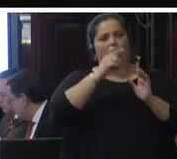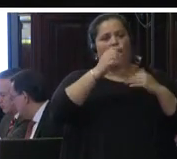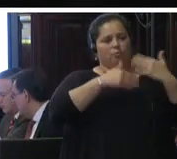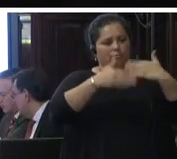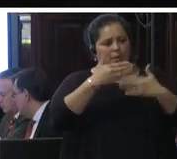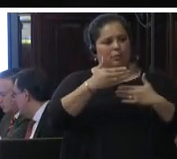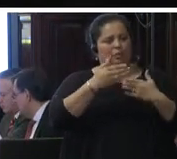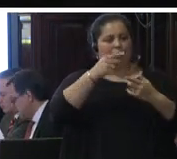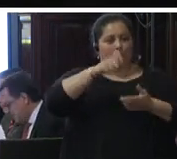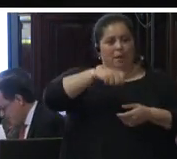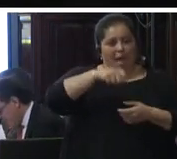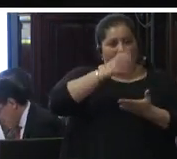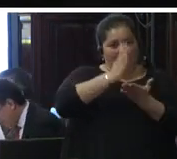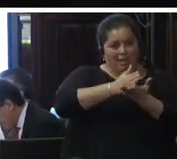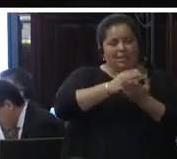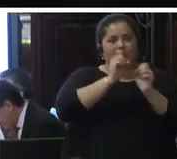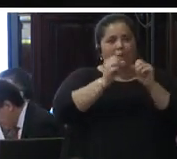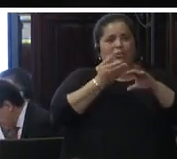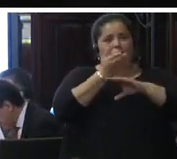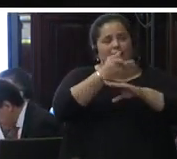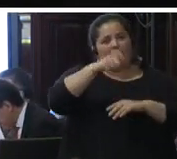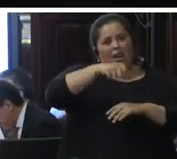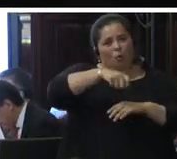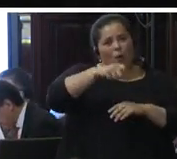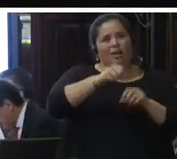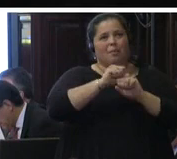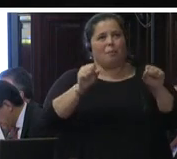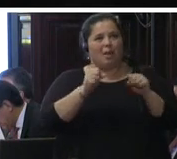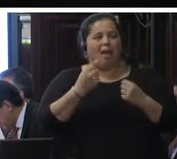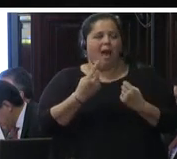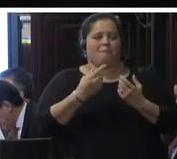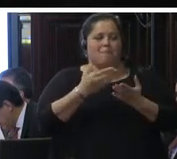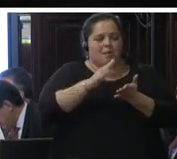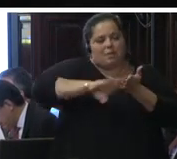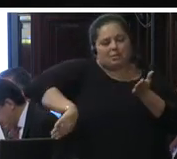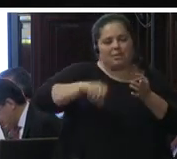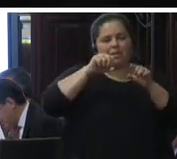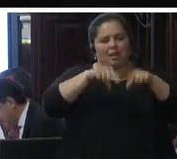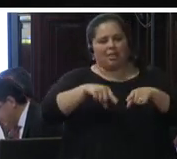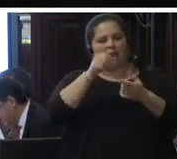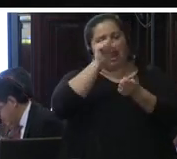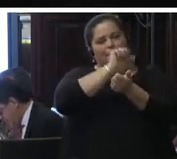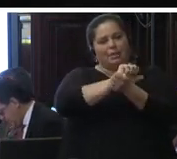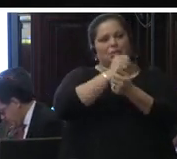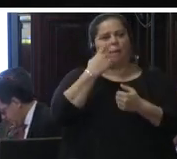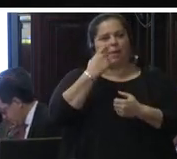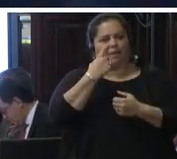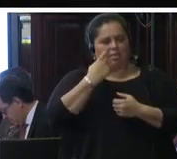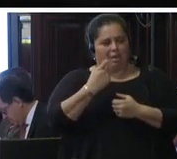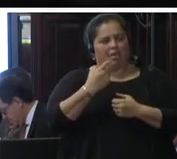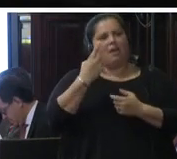pueda solicitar al juez de control que prescinda de la imposición de la prisión preventiva oficiosa en caso de